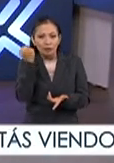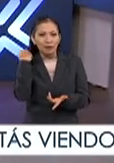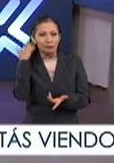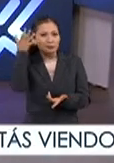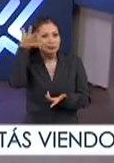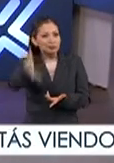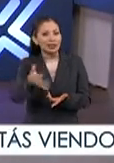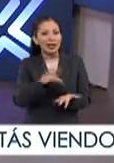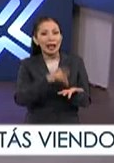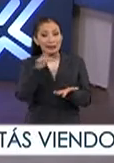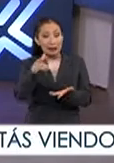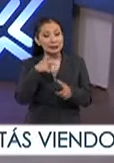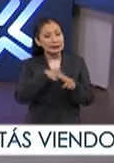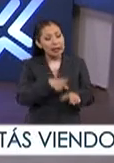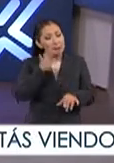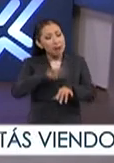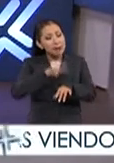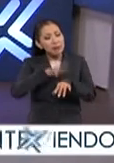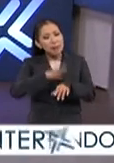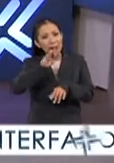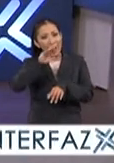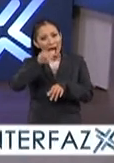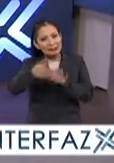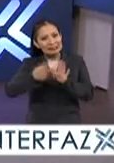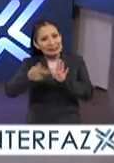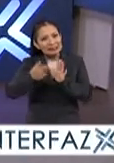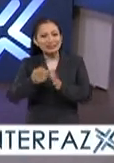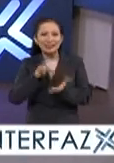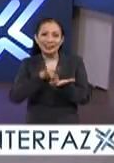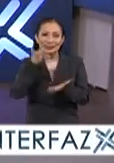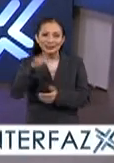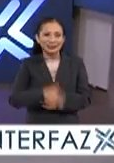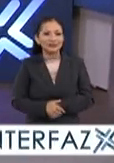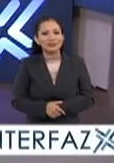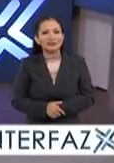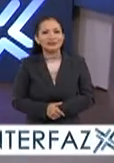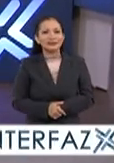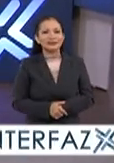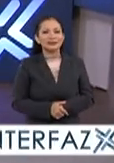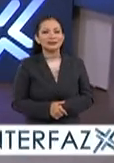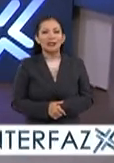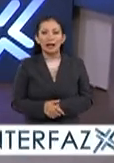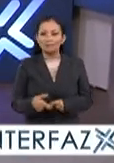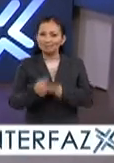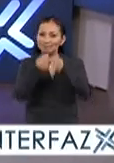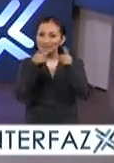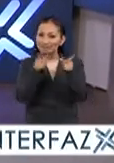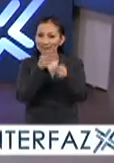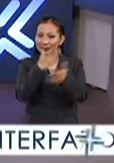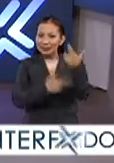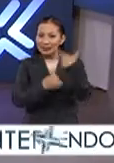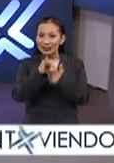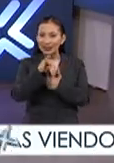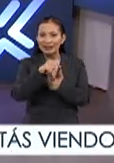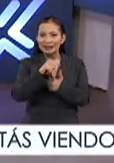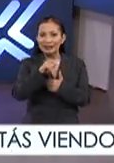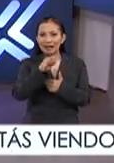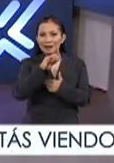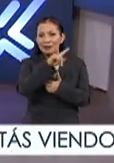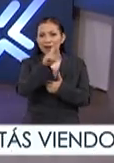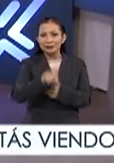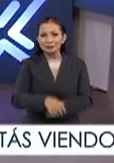Muchas gracias, Domán. Y que sigas cosechando muchas becas más. Muchas gracias. Muy importante, gracias. Vamos a hacer una breve pausa, regresamos, esto es